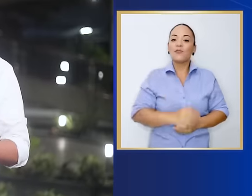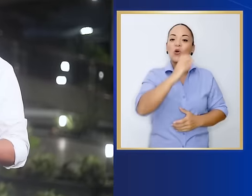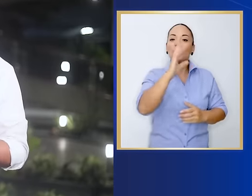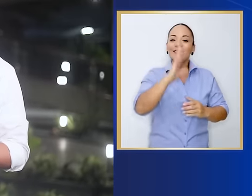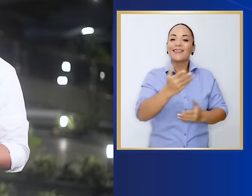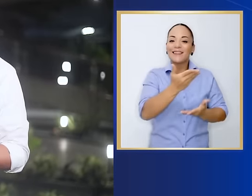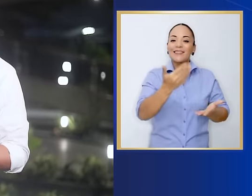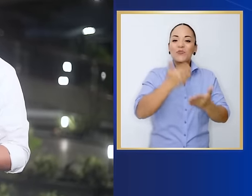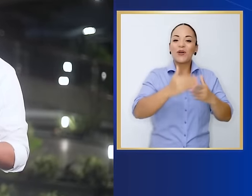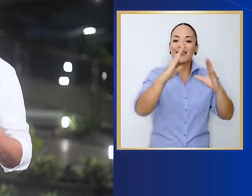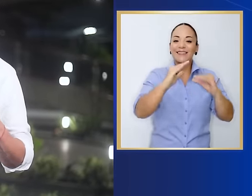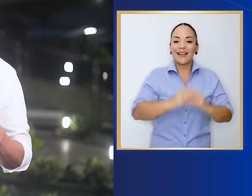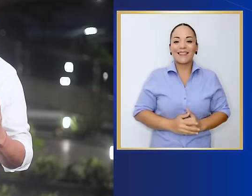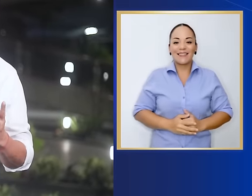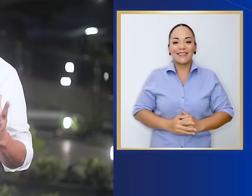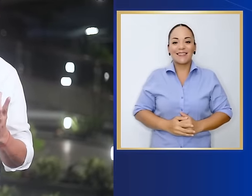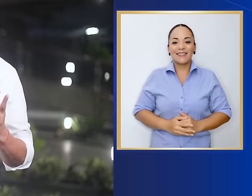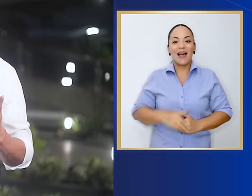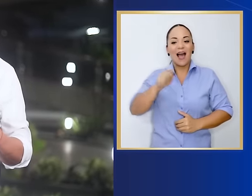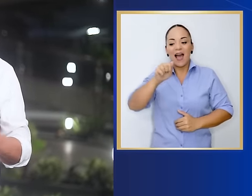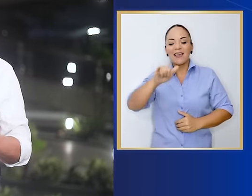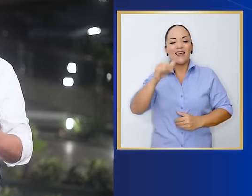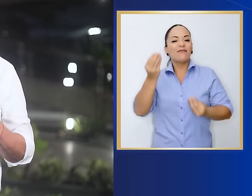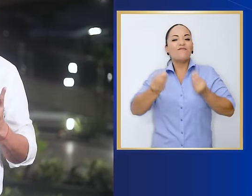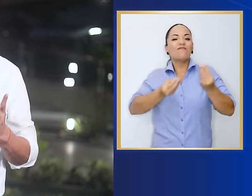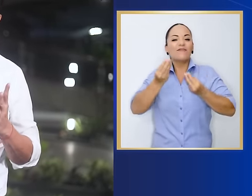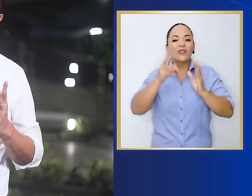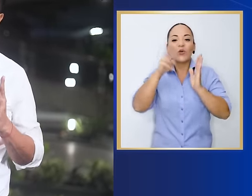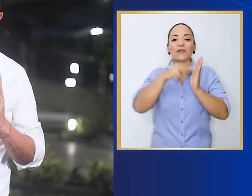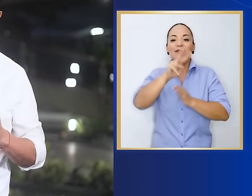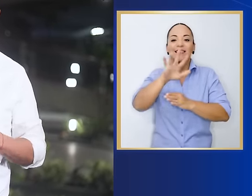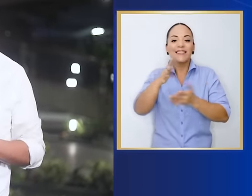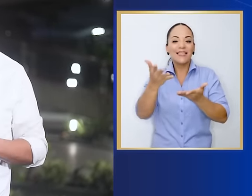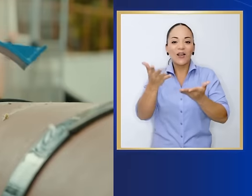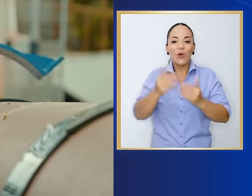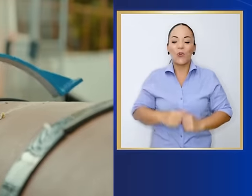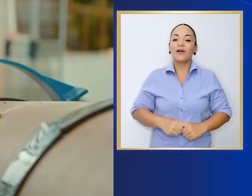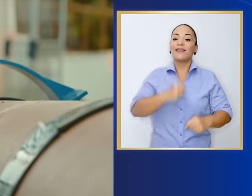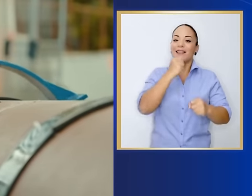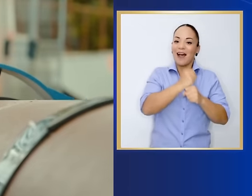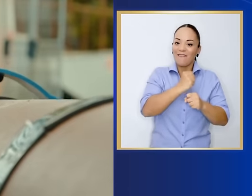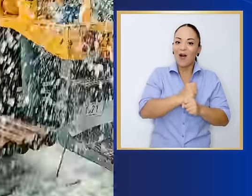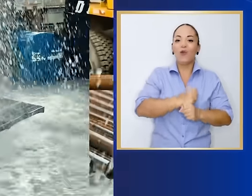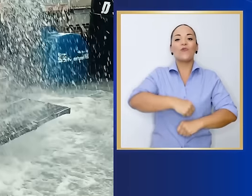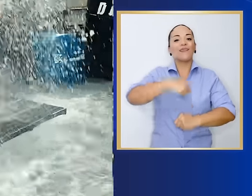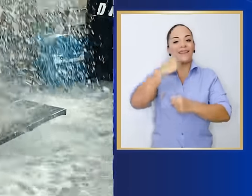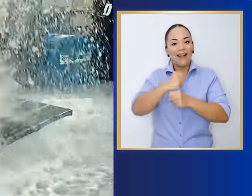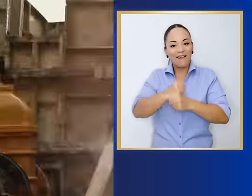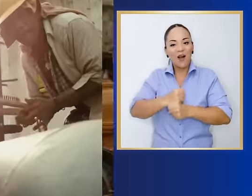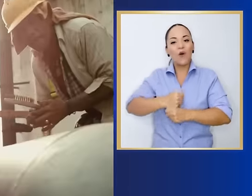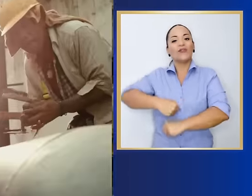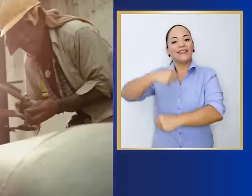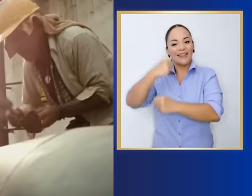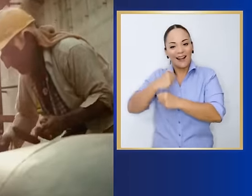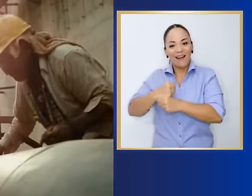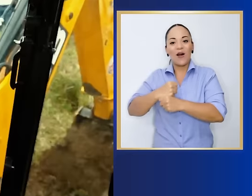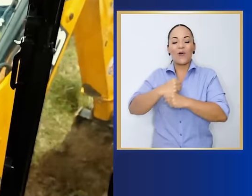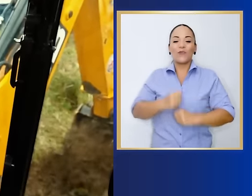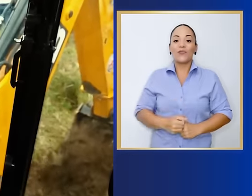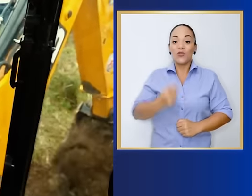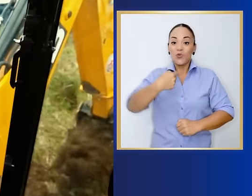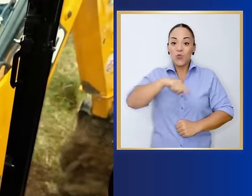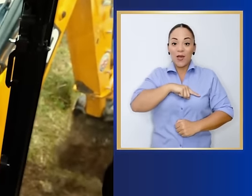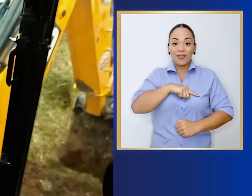Ricenses, buenas tardes. ¿Qué viene para productos y alcantarillados este 2025? Trabajo, trabajo y más trabajo.